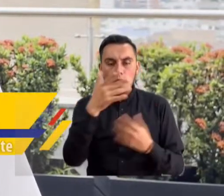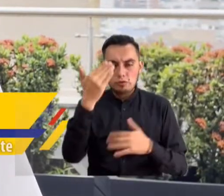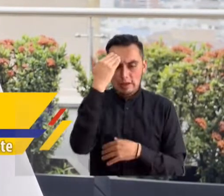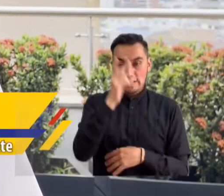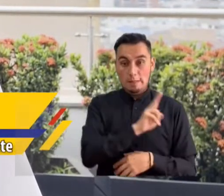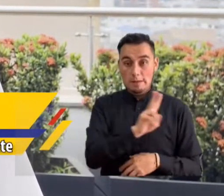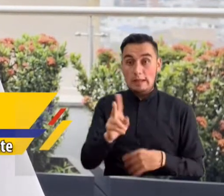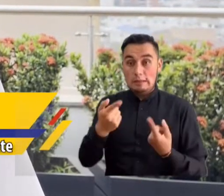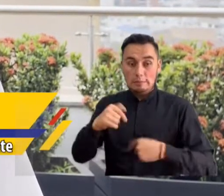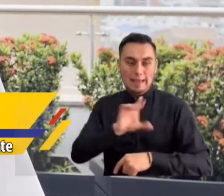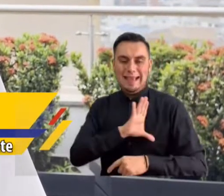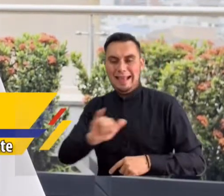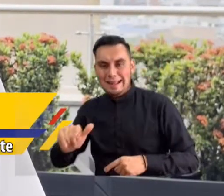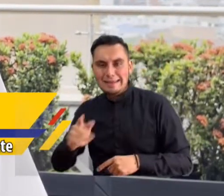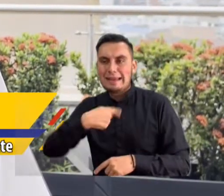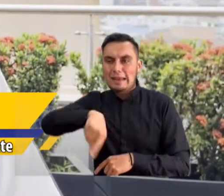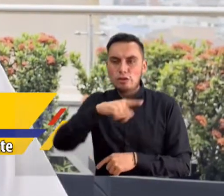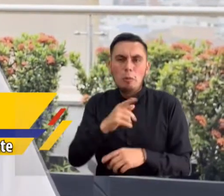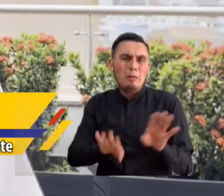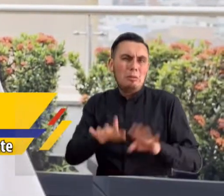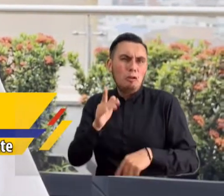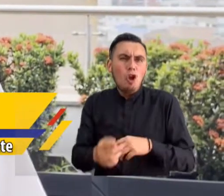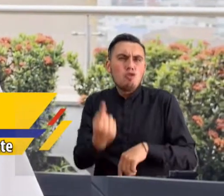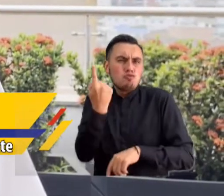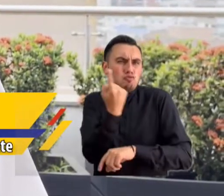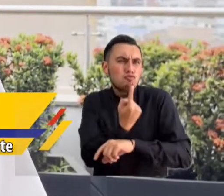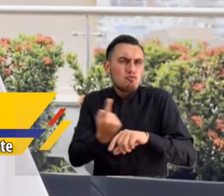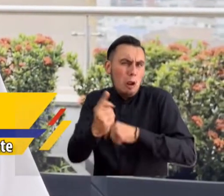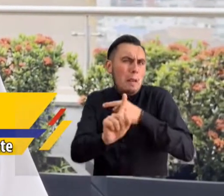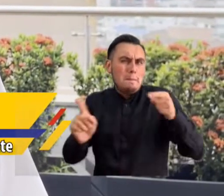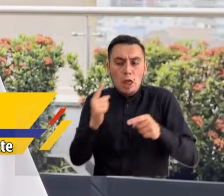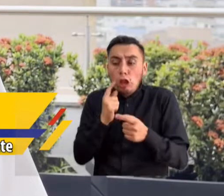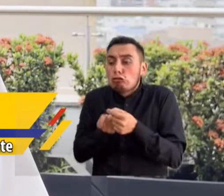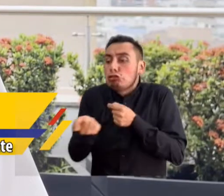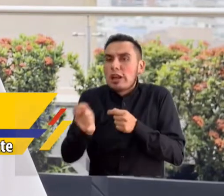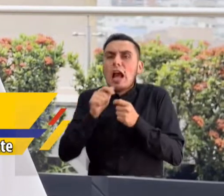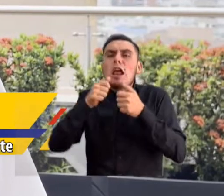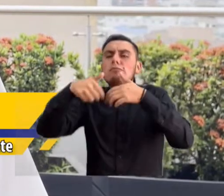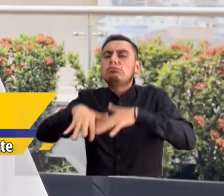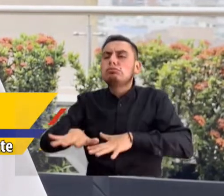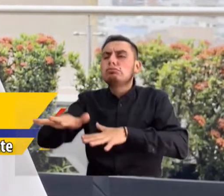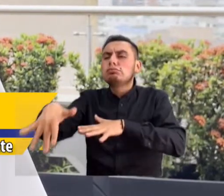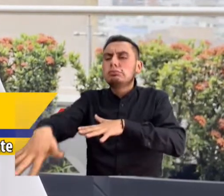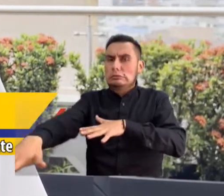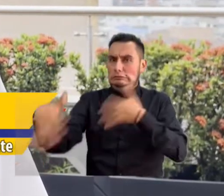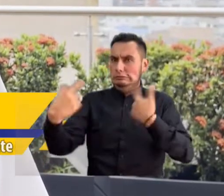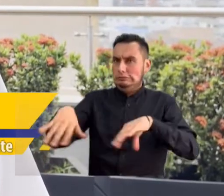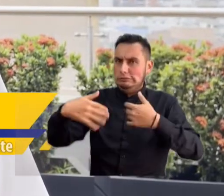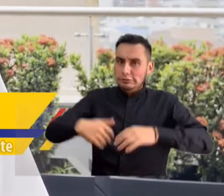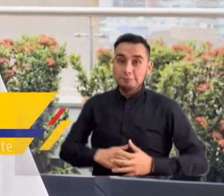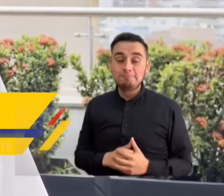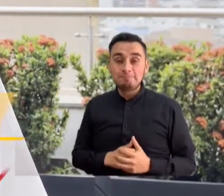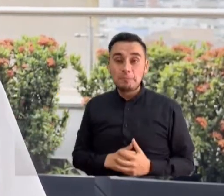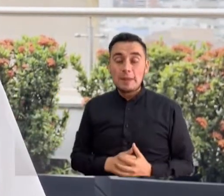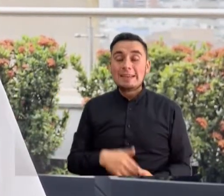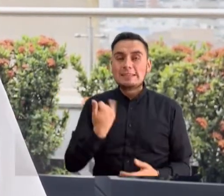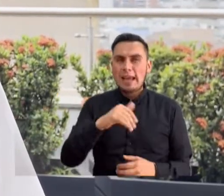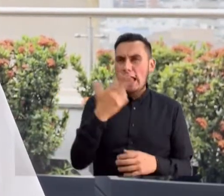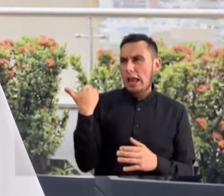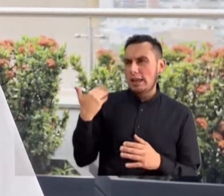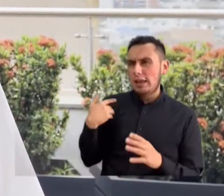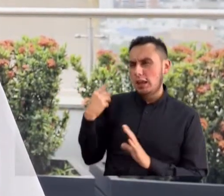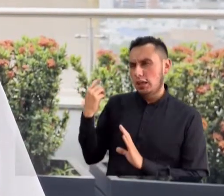colocará al Valle del Cauca, a Cali, a no más de hora y media del mar. Y desde el año 2015